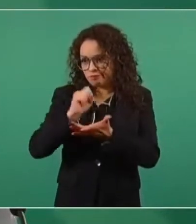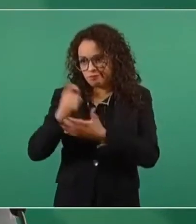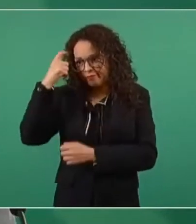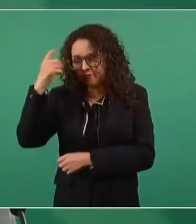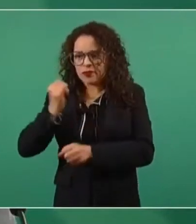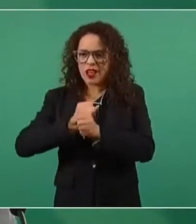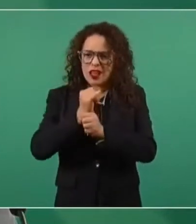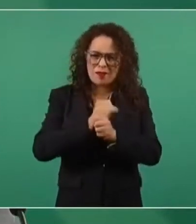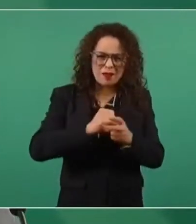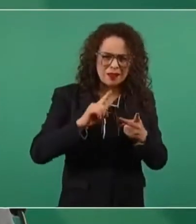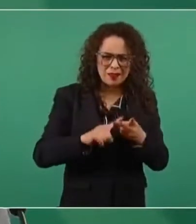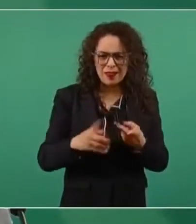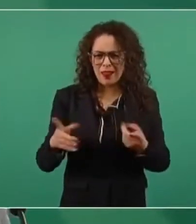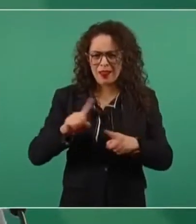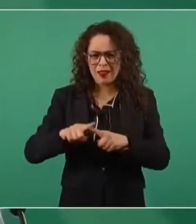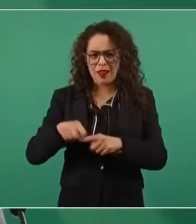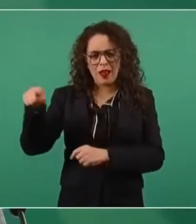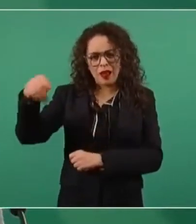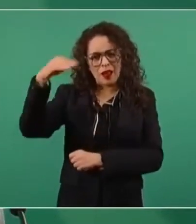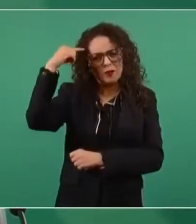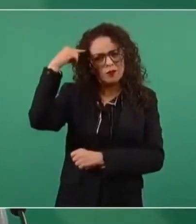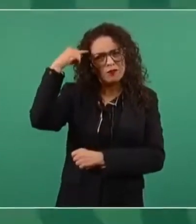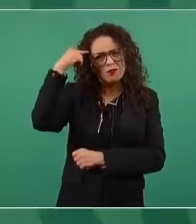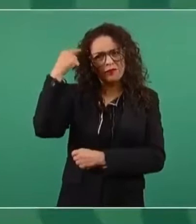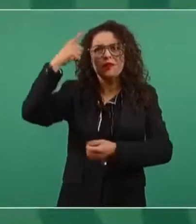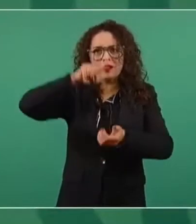investigadores con un pensamiento conservador